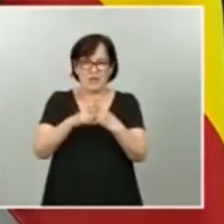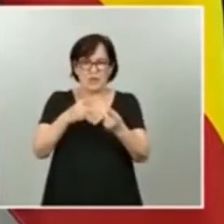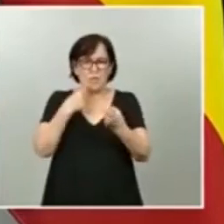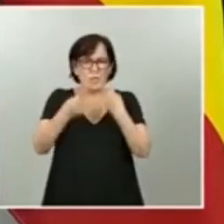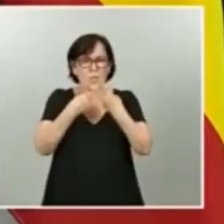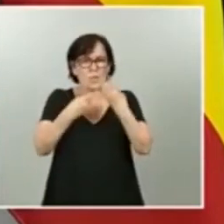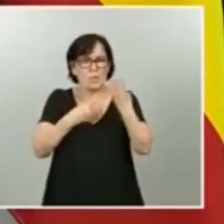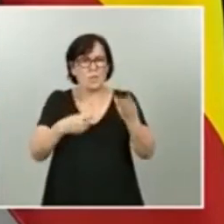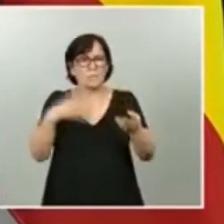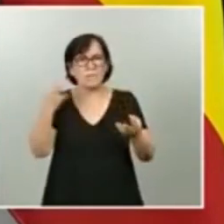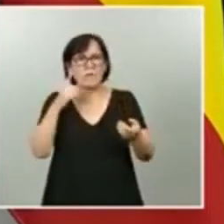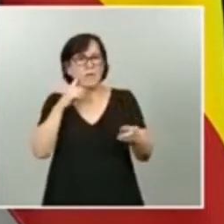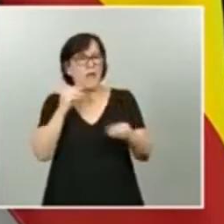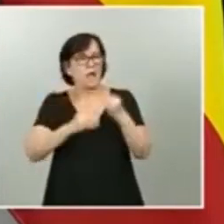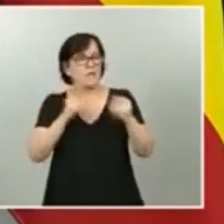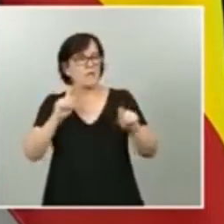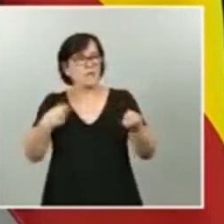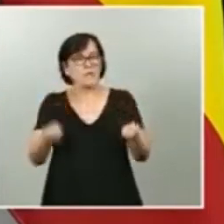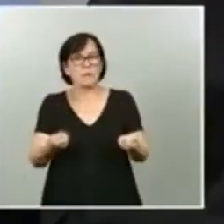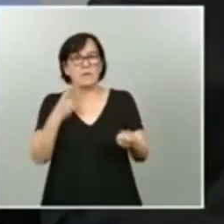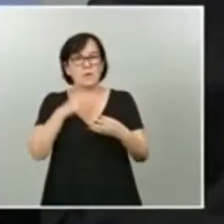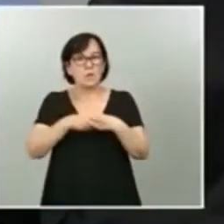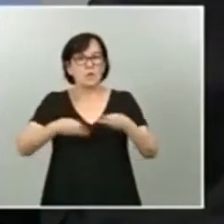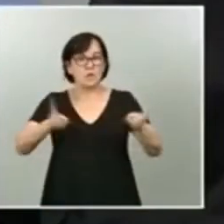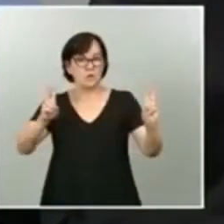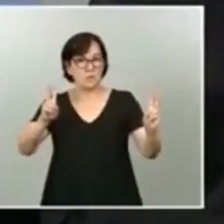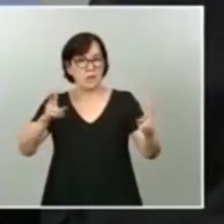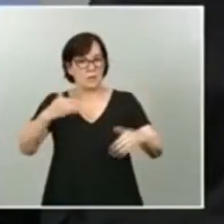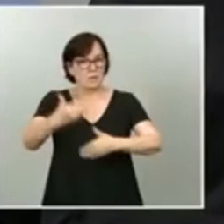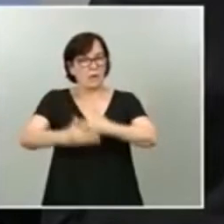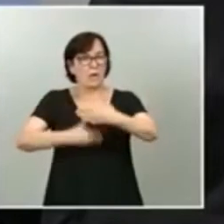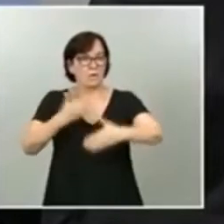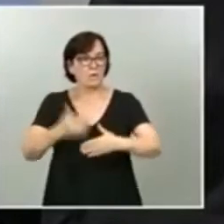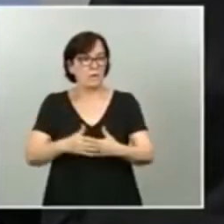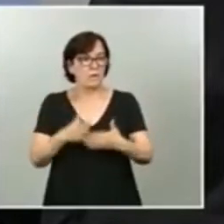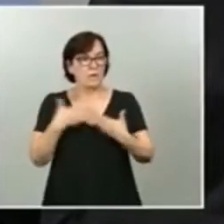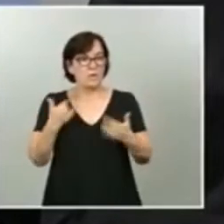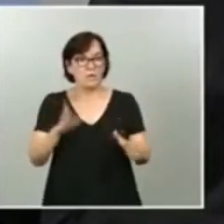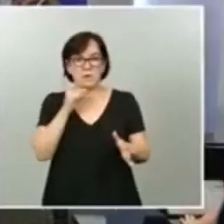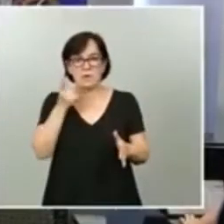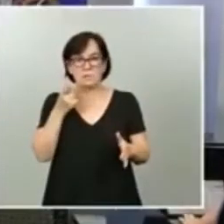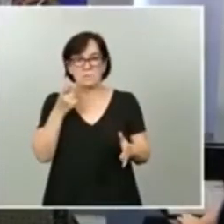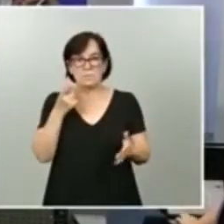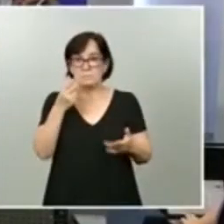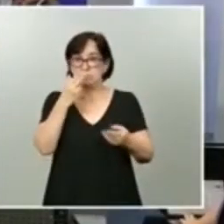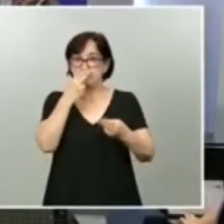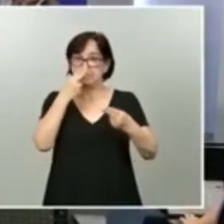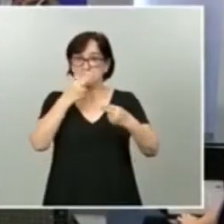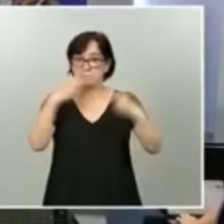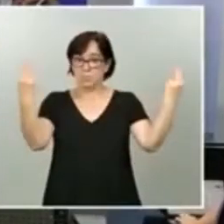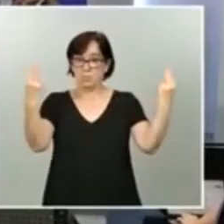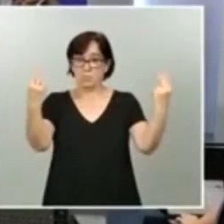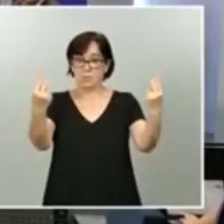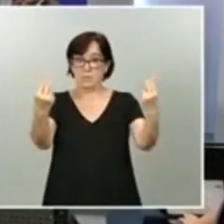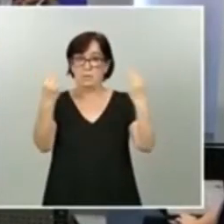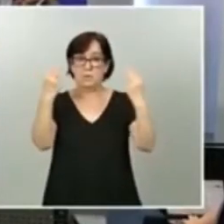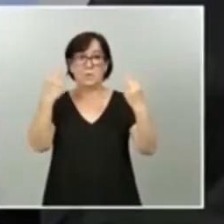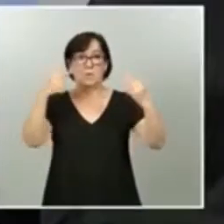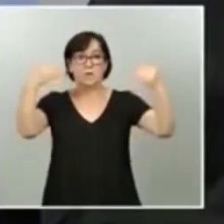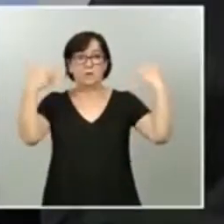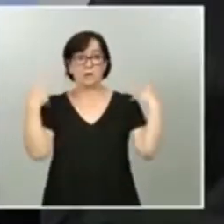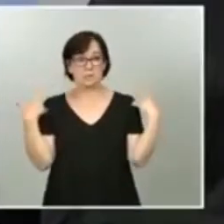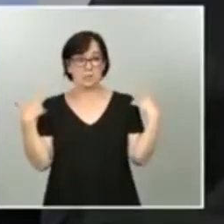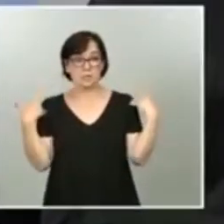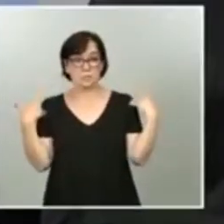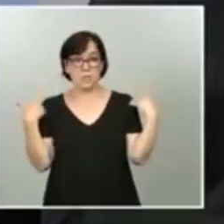naturalizar que en una democracia avanzada, cualquiera que tenga una presencia pública y cualquiera que tenga responsabilidades en una